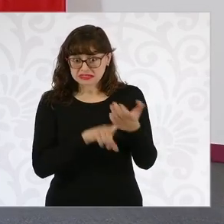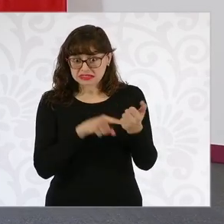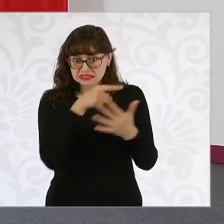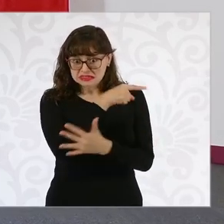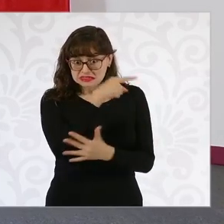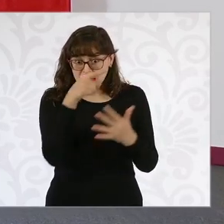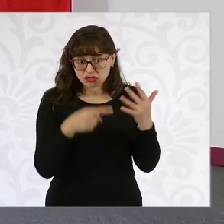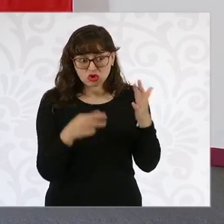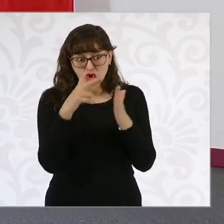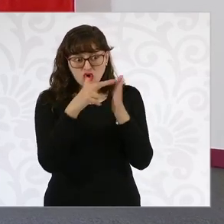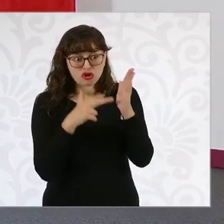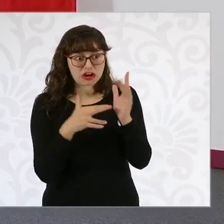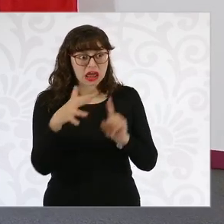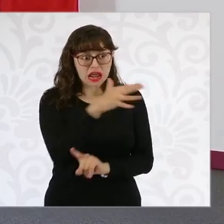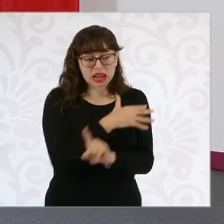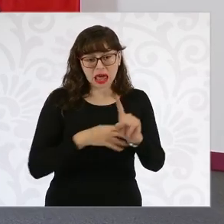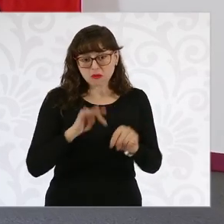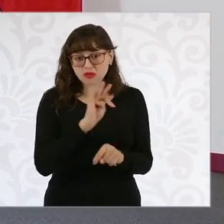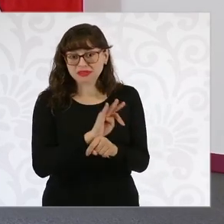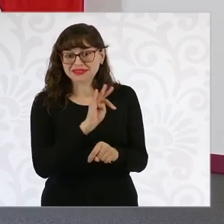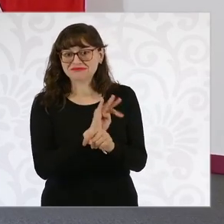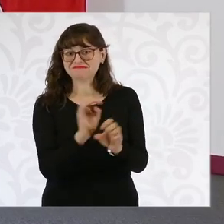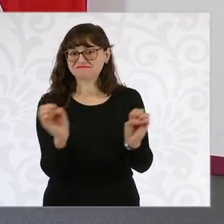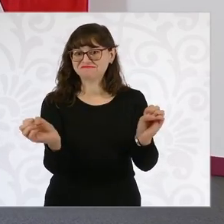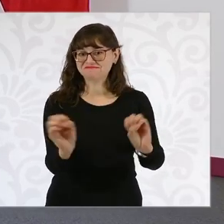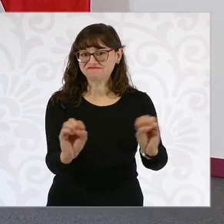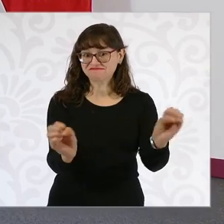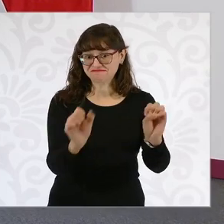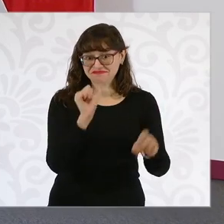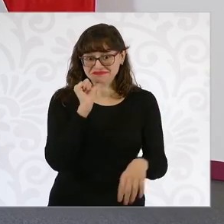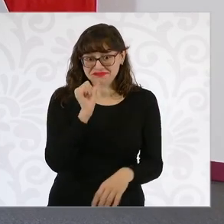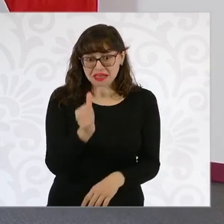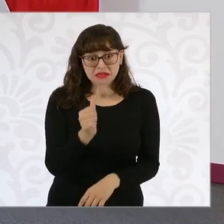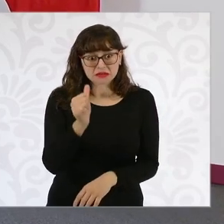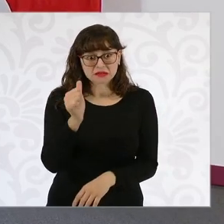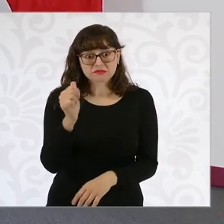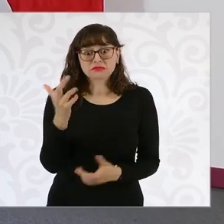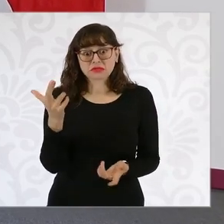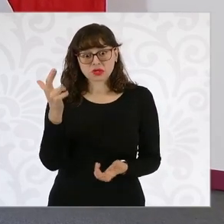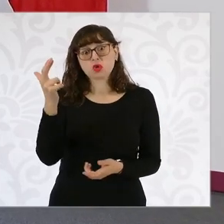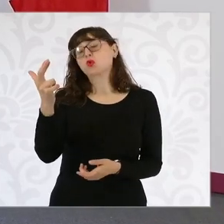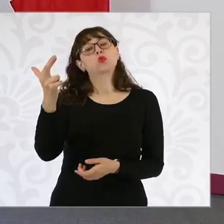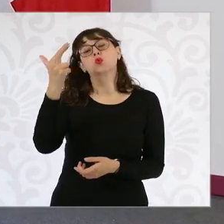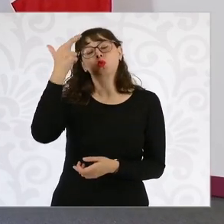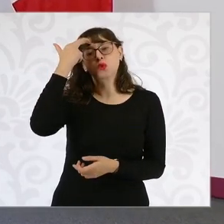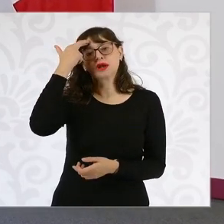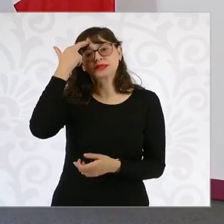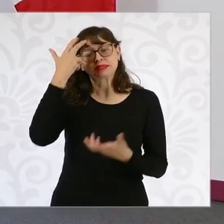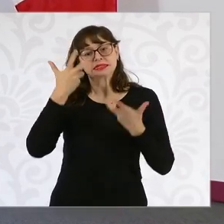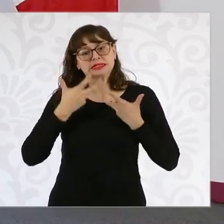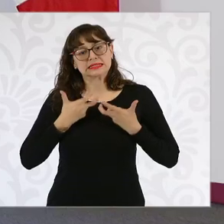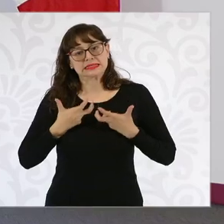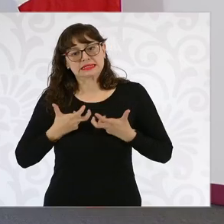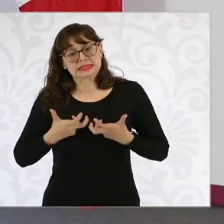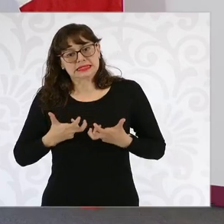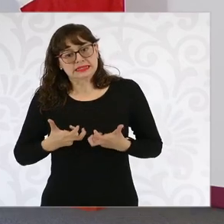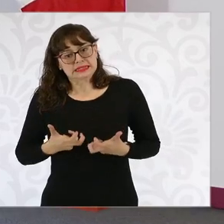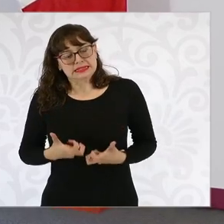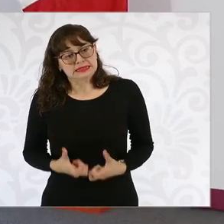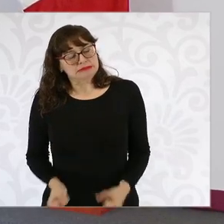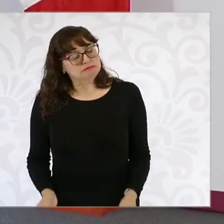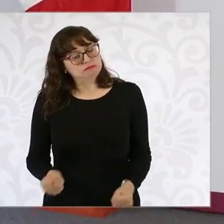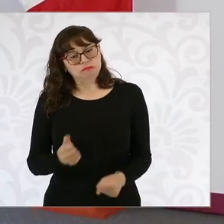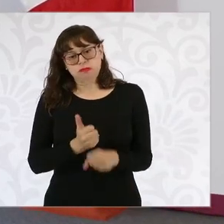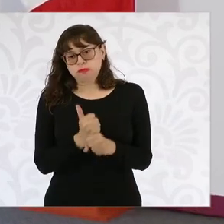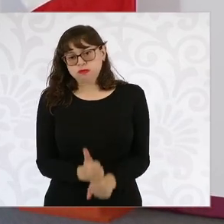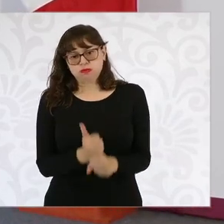mínimas condiciones, pues con la tragedia que vivió todo el país, porque no sólo los padres y